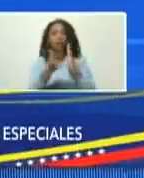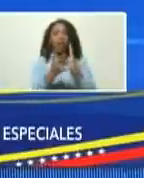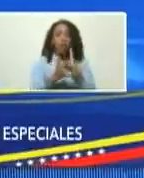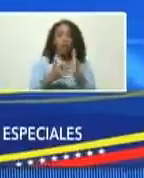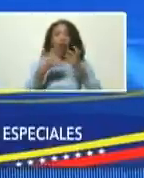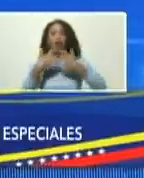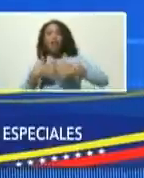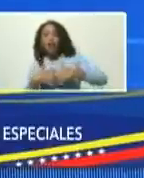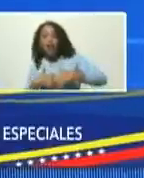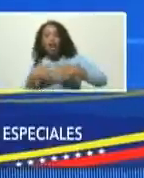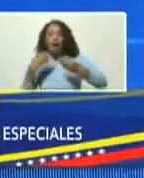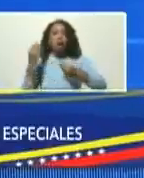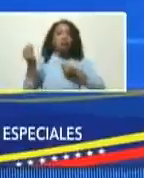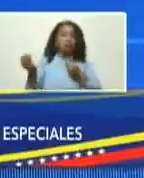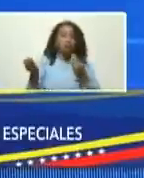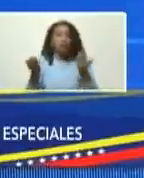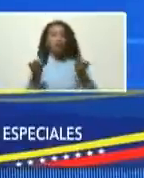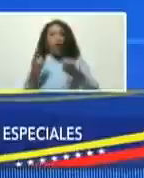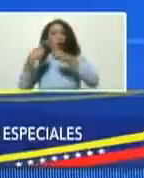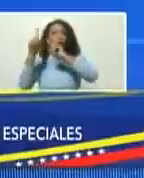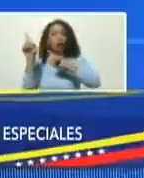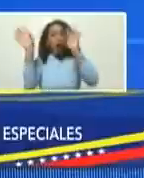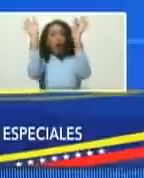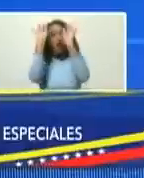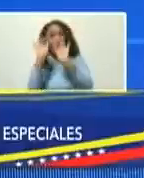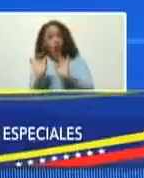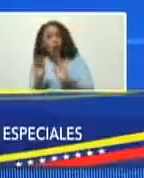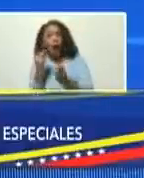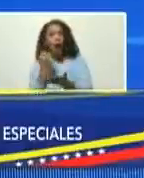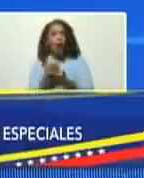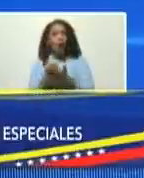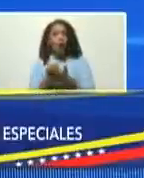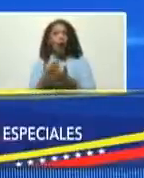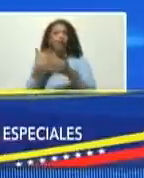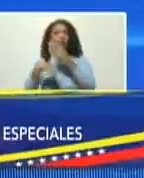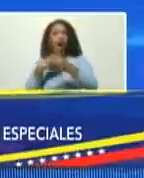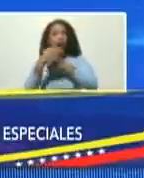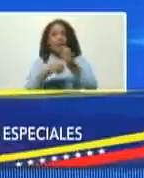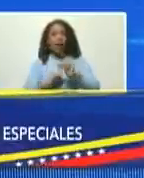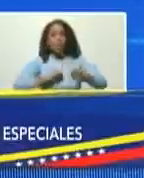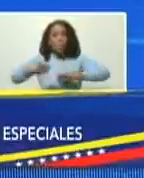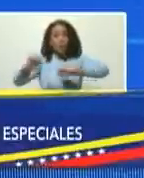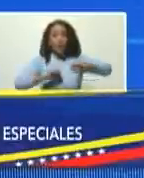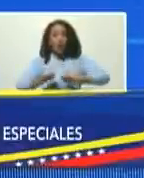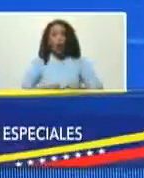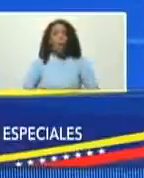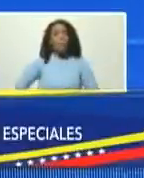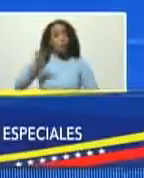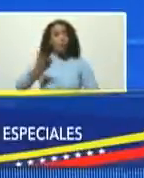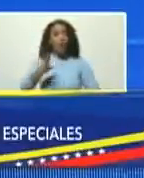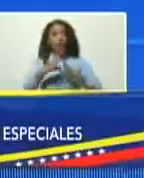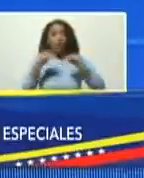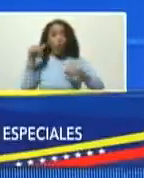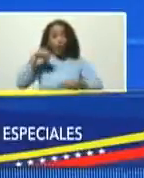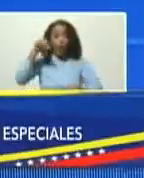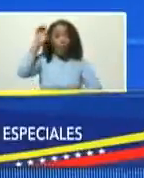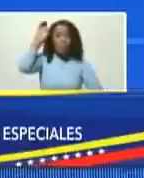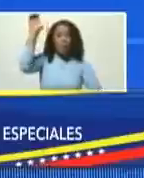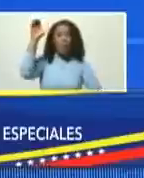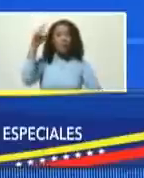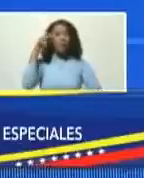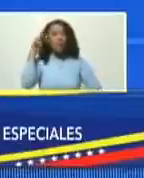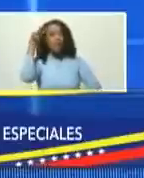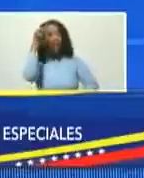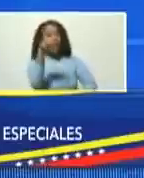industrias y de otras fórmulas económicas, van a ser motores fundamentales para que toda la nación se